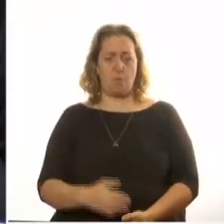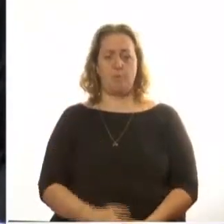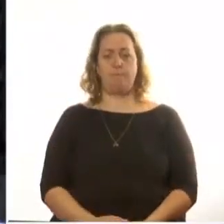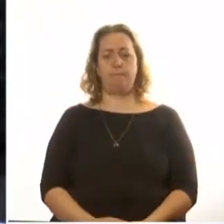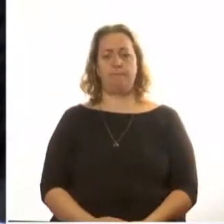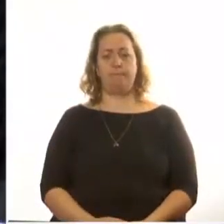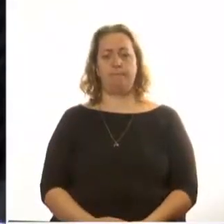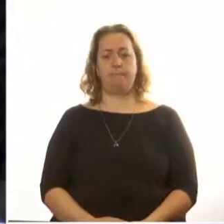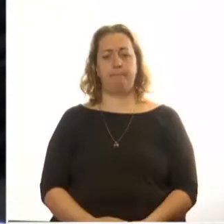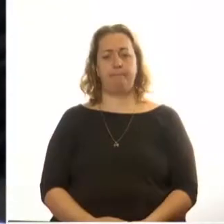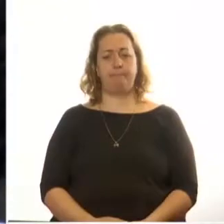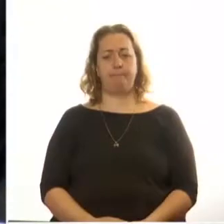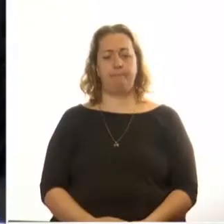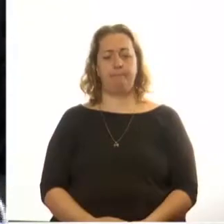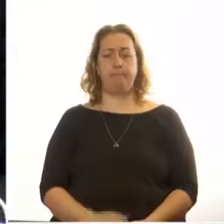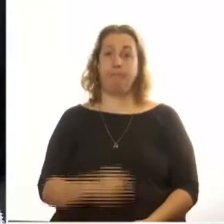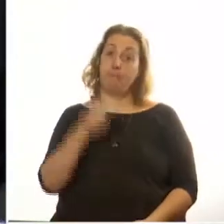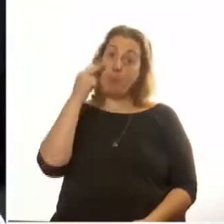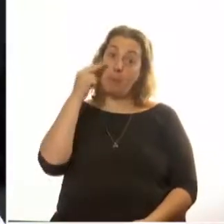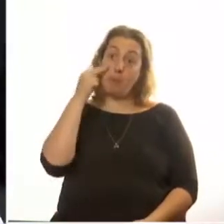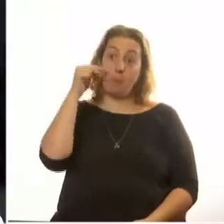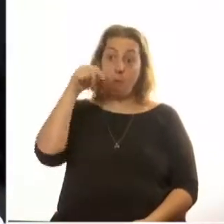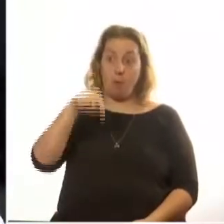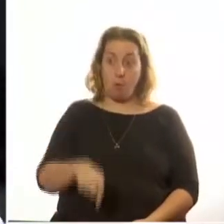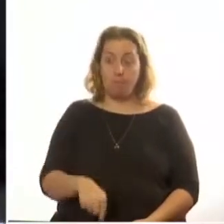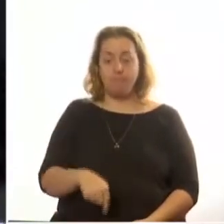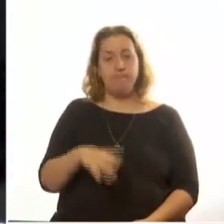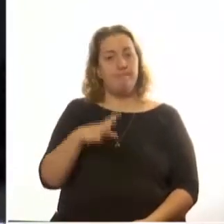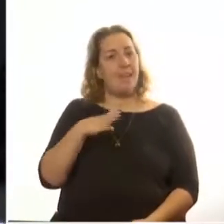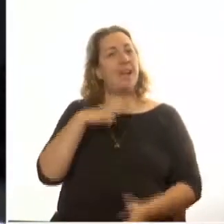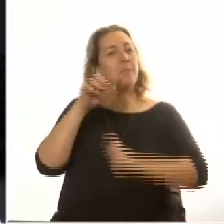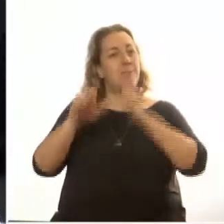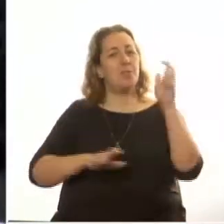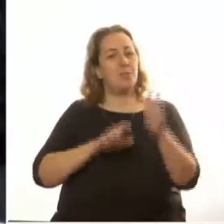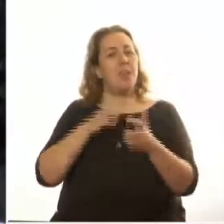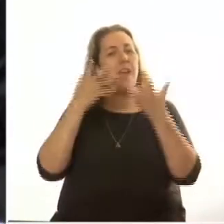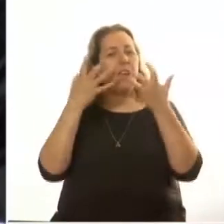El problema hoy es que están los que nos quieren piratear el cerebro humano,